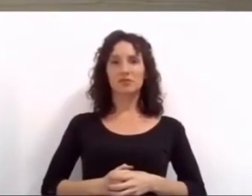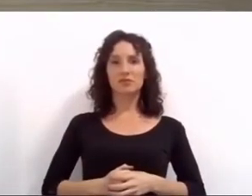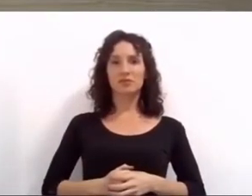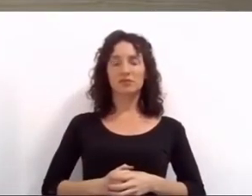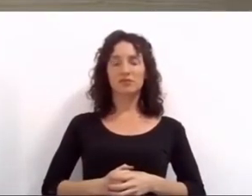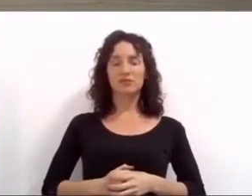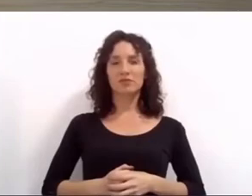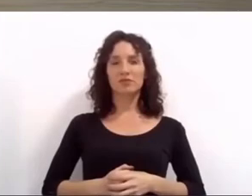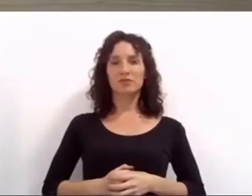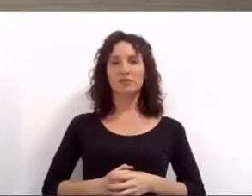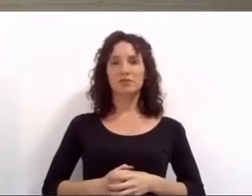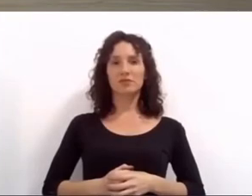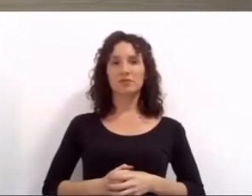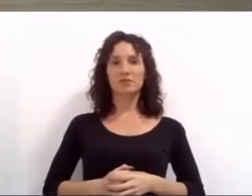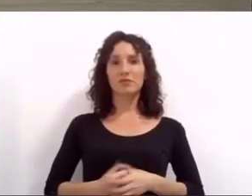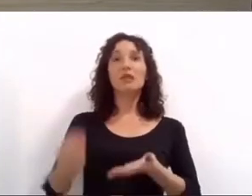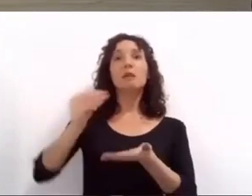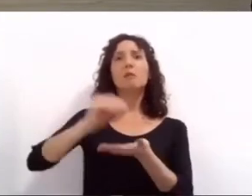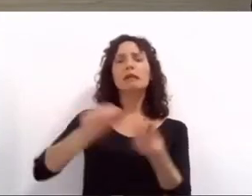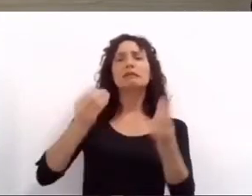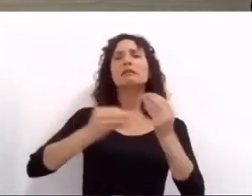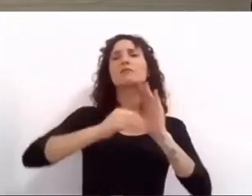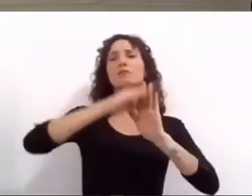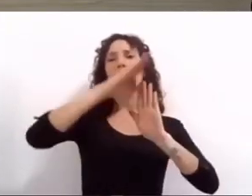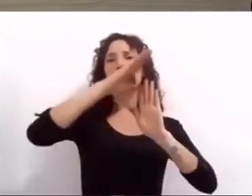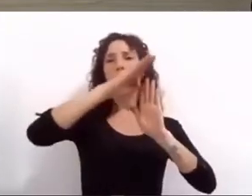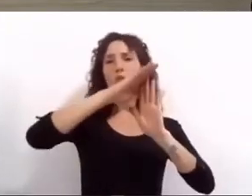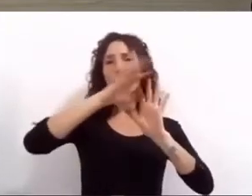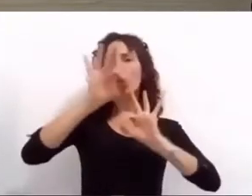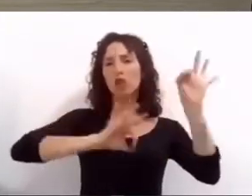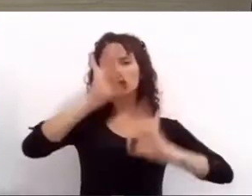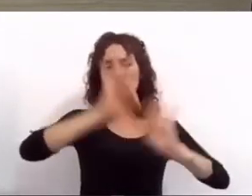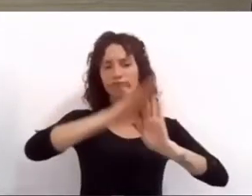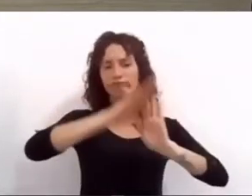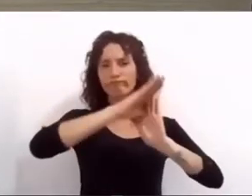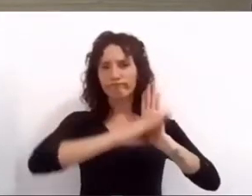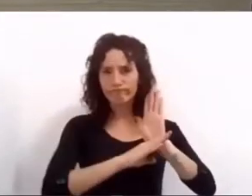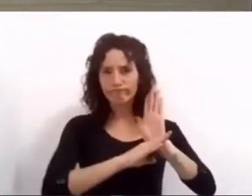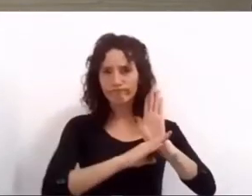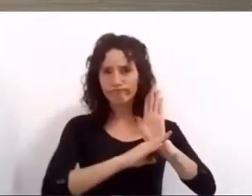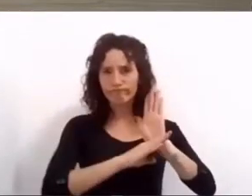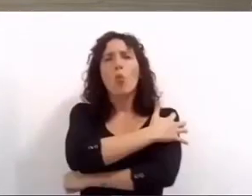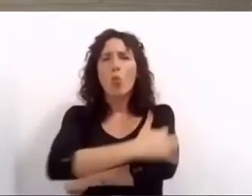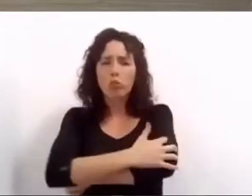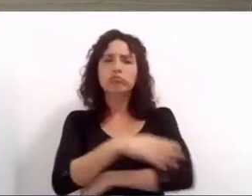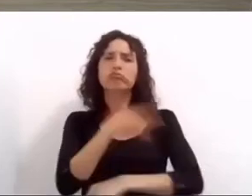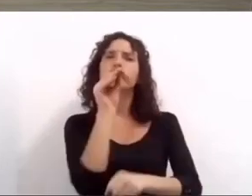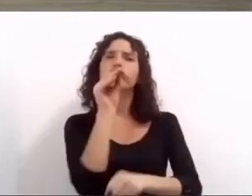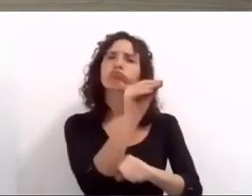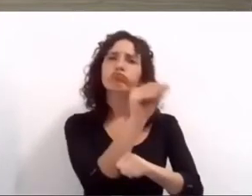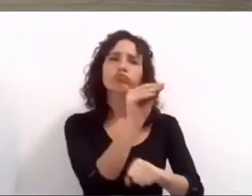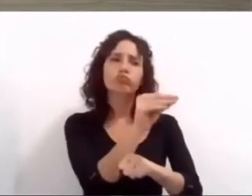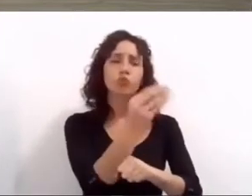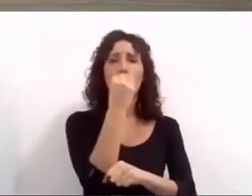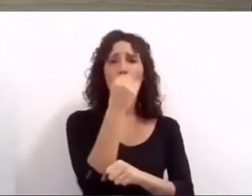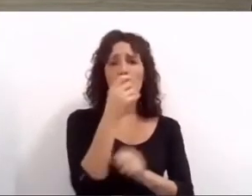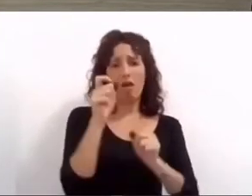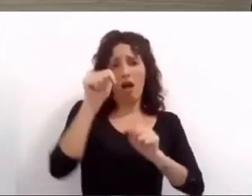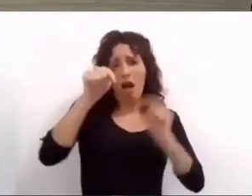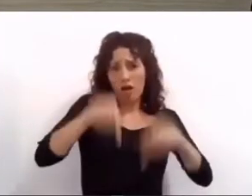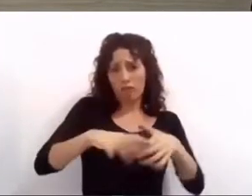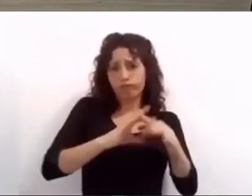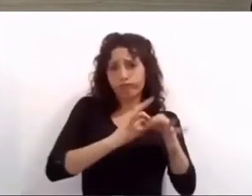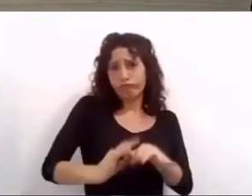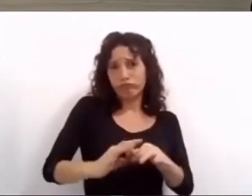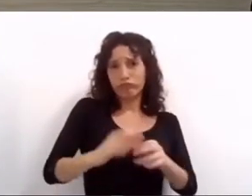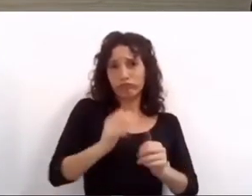pusimos en marcha un proyecto para que las poblaciones más vulnerables accedan a una dieta saludable a través de un sistema alimentario local inclusivo